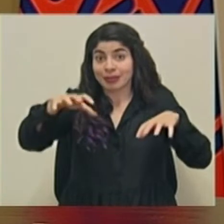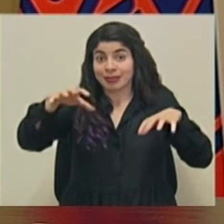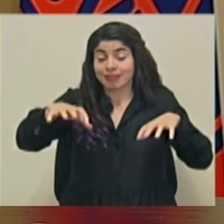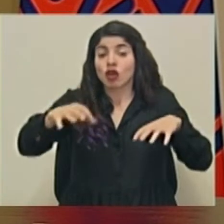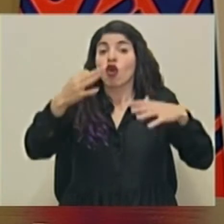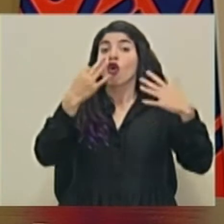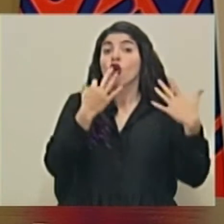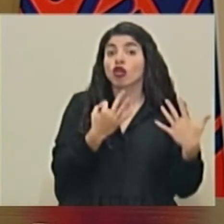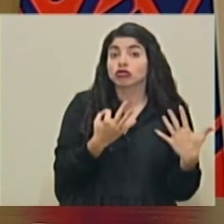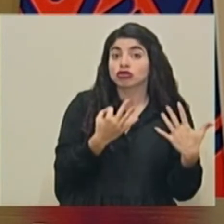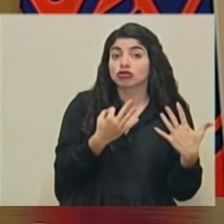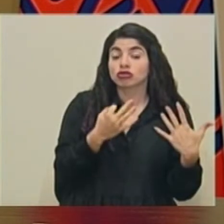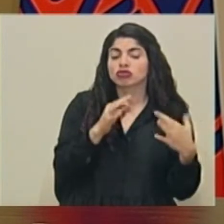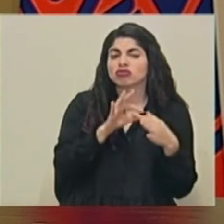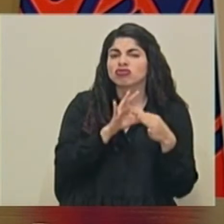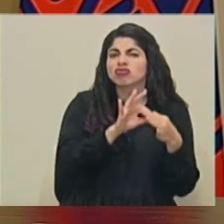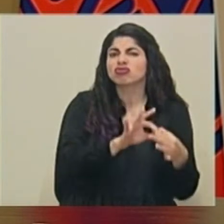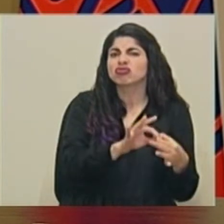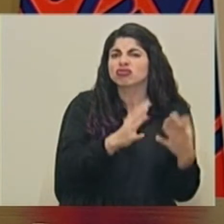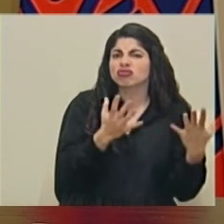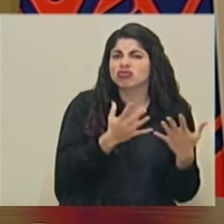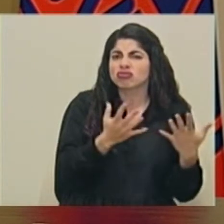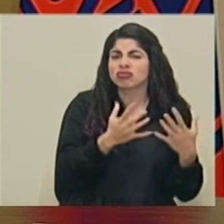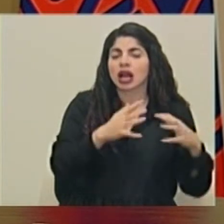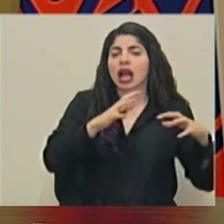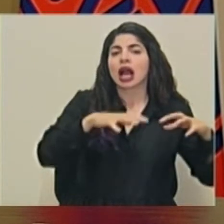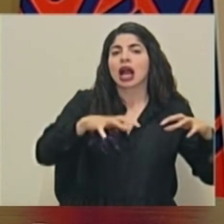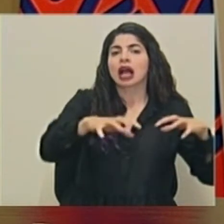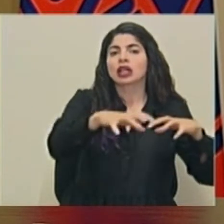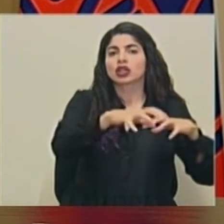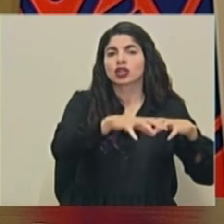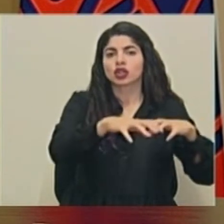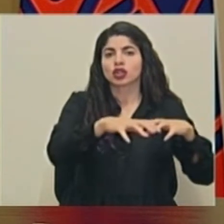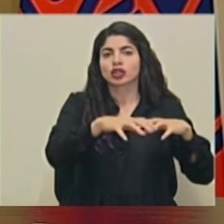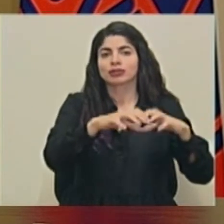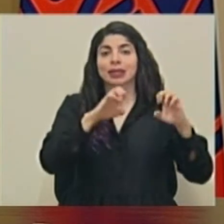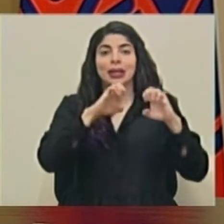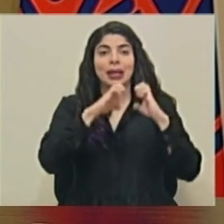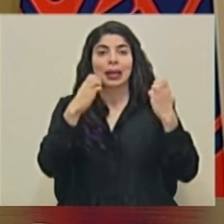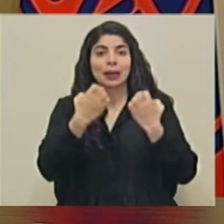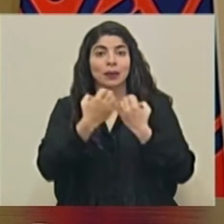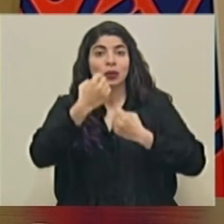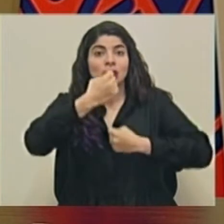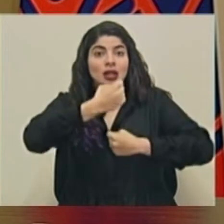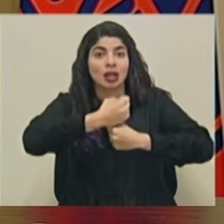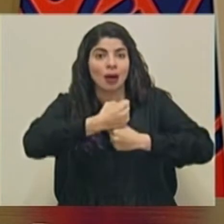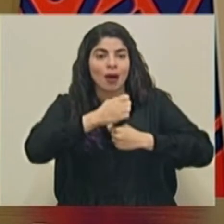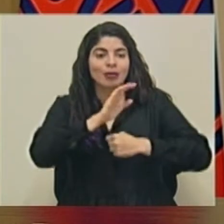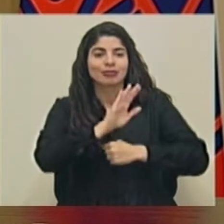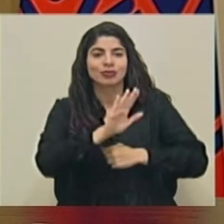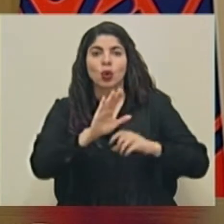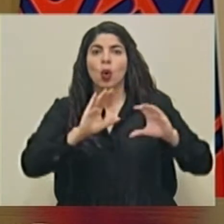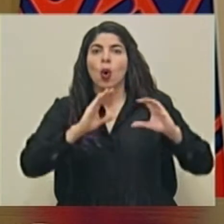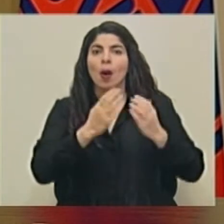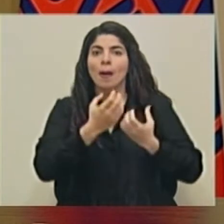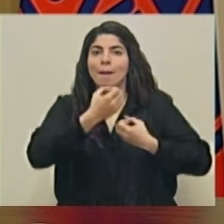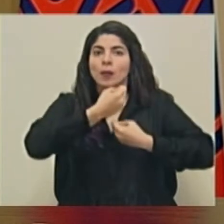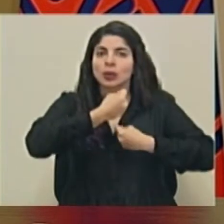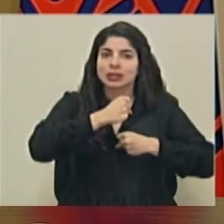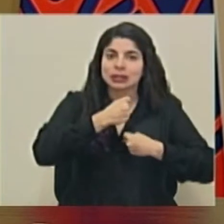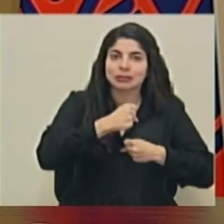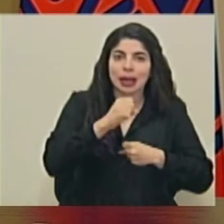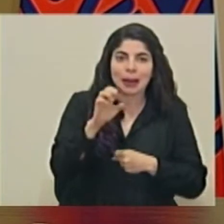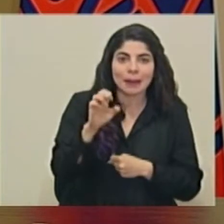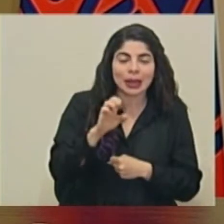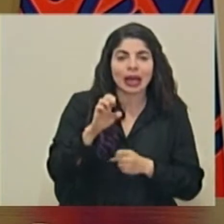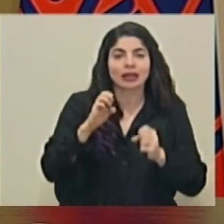corresponden a cantones, equipos de trabajo con los comités municipales de emergencia y comunidades